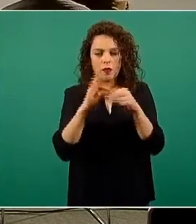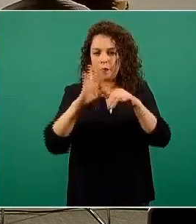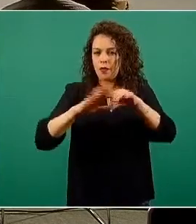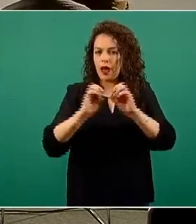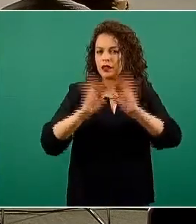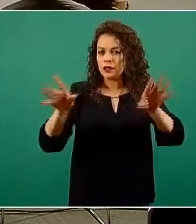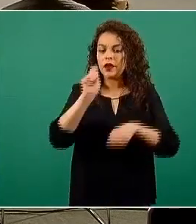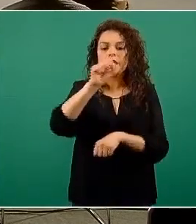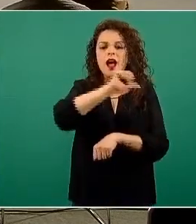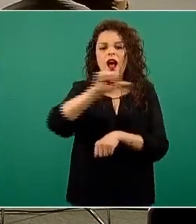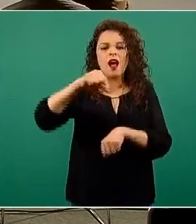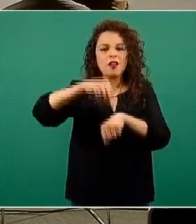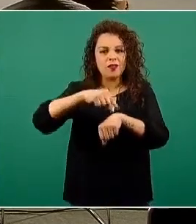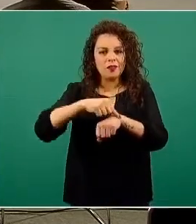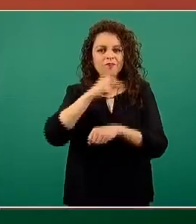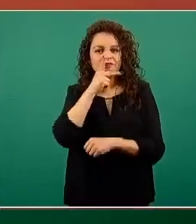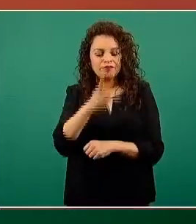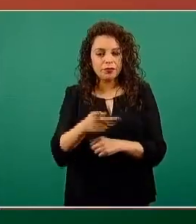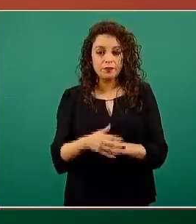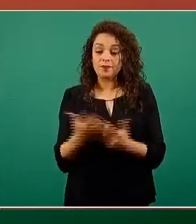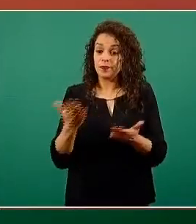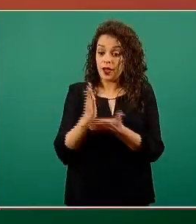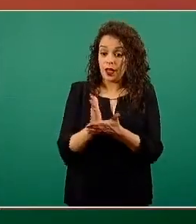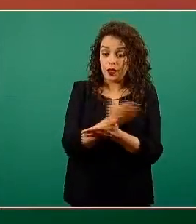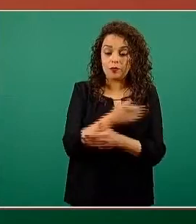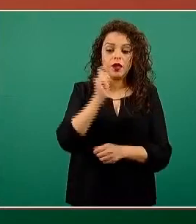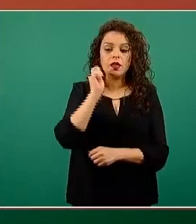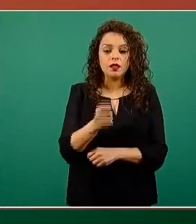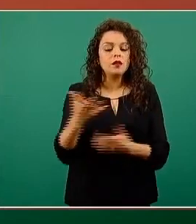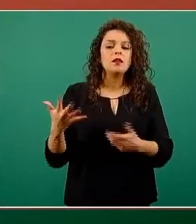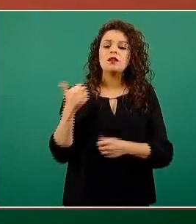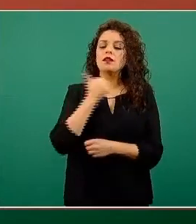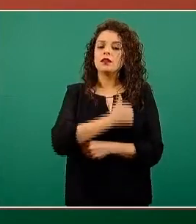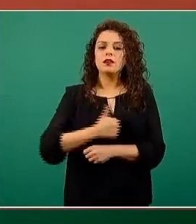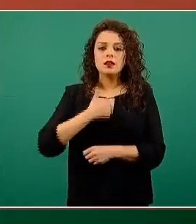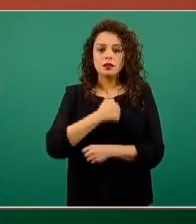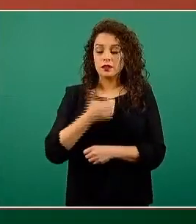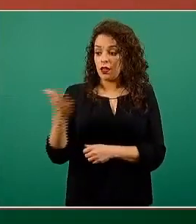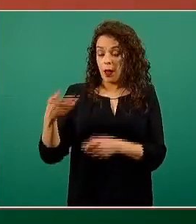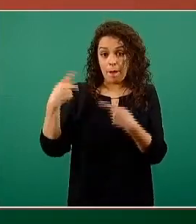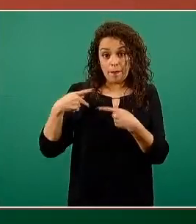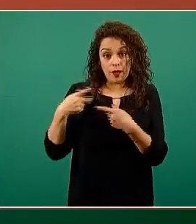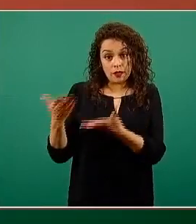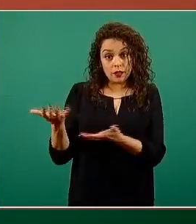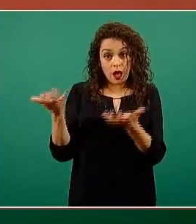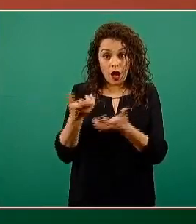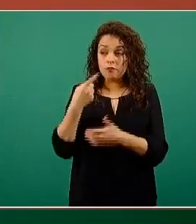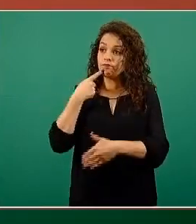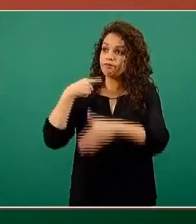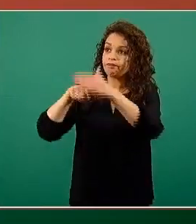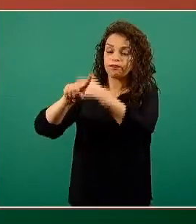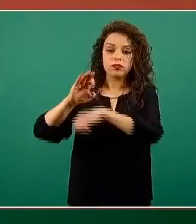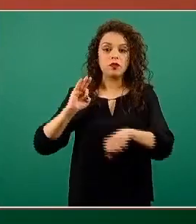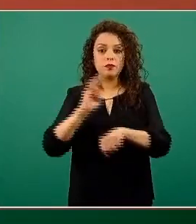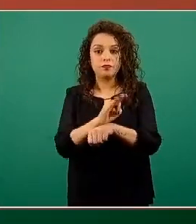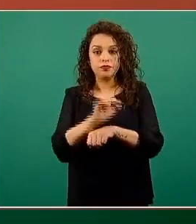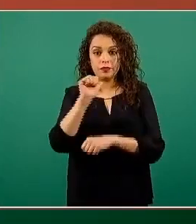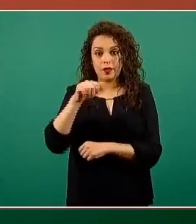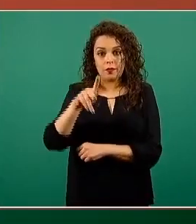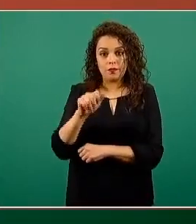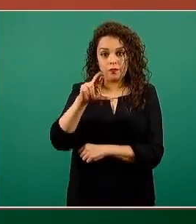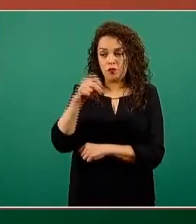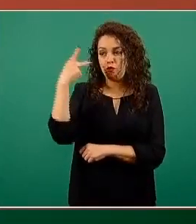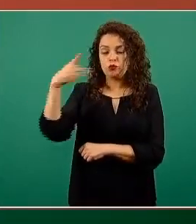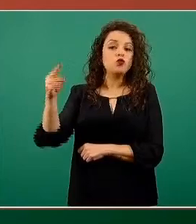que además, desafortunadamente, la ciudadana que presentó el amparo, o el abogado que a su